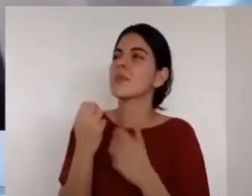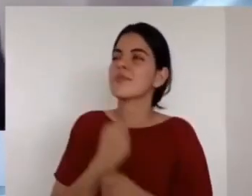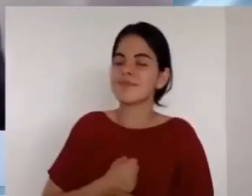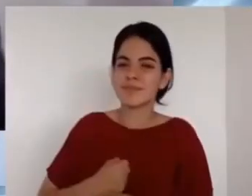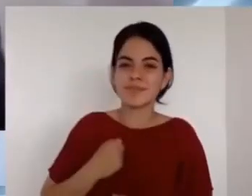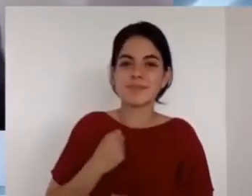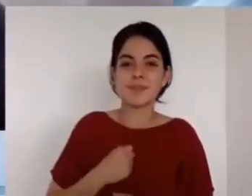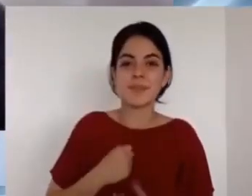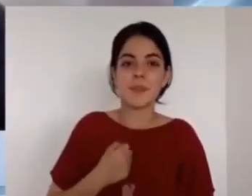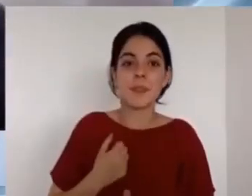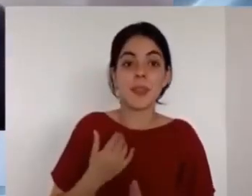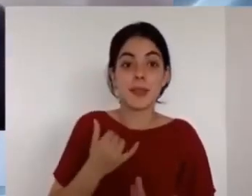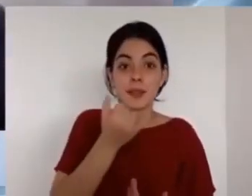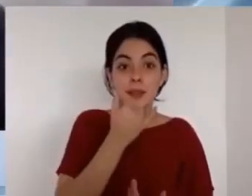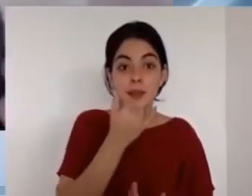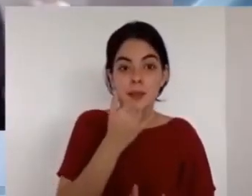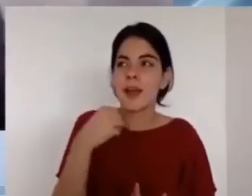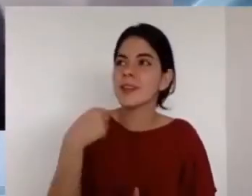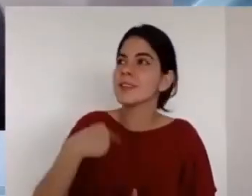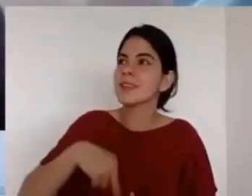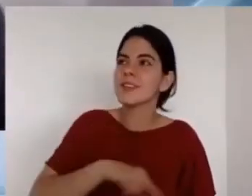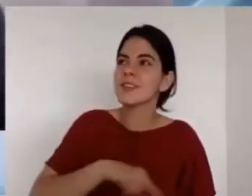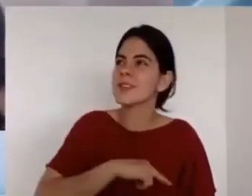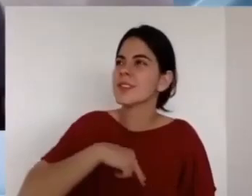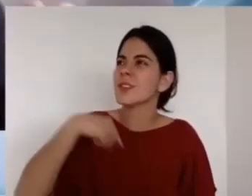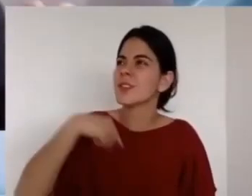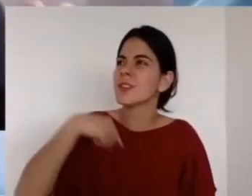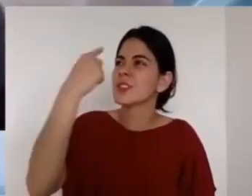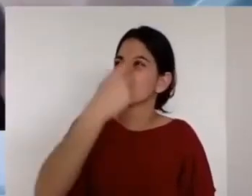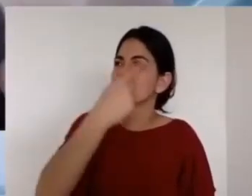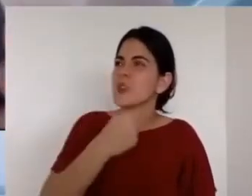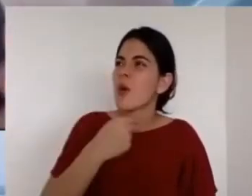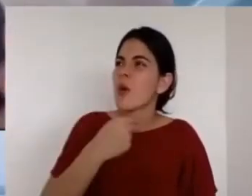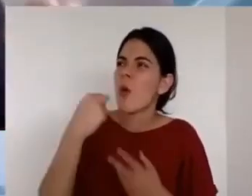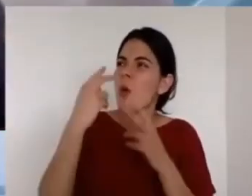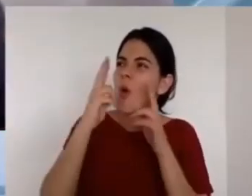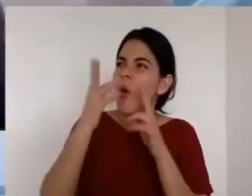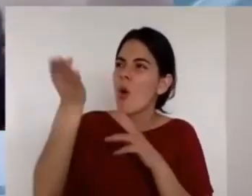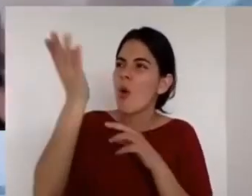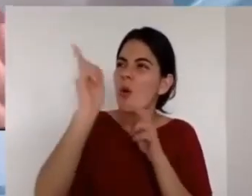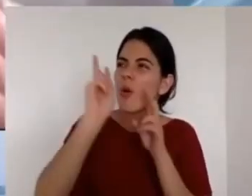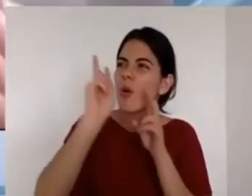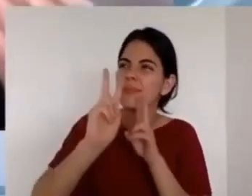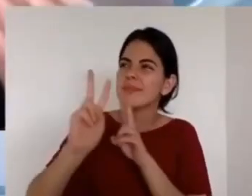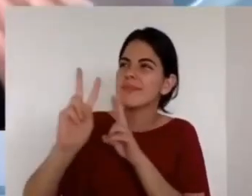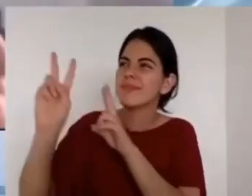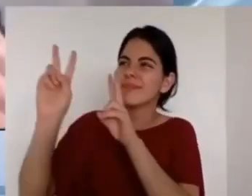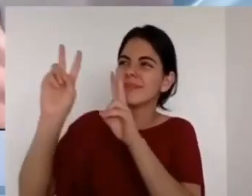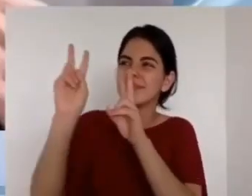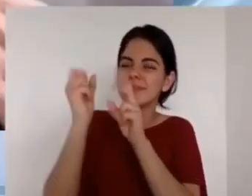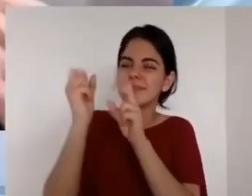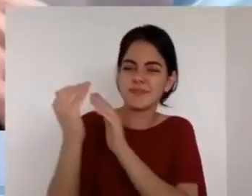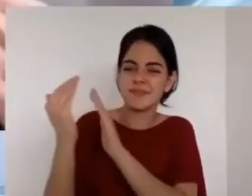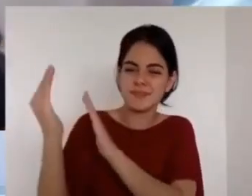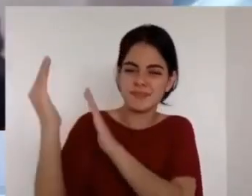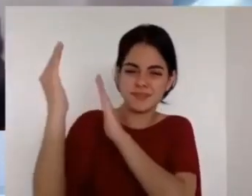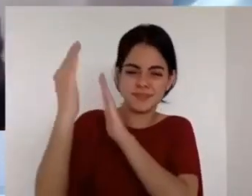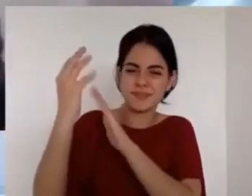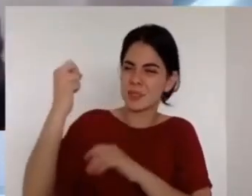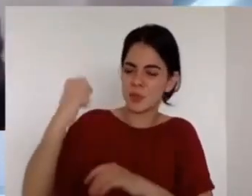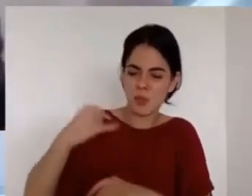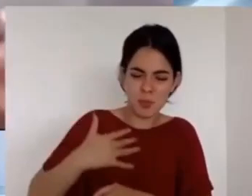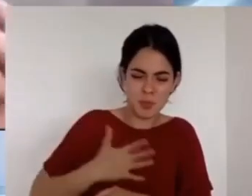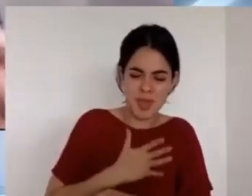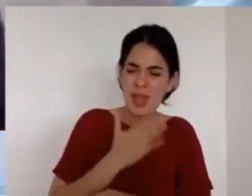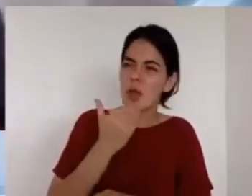contemplando su grandeza su magnificencia su poder su gracia su bondad su misericordia